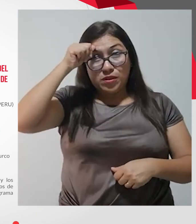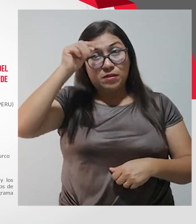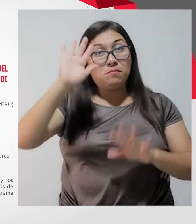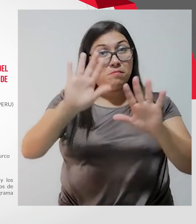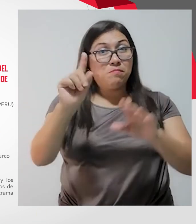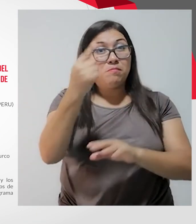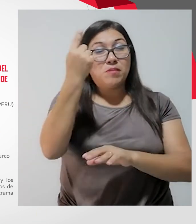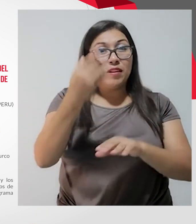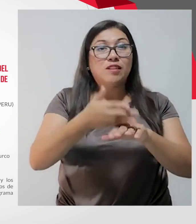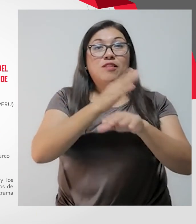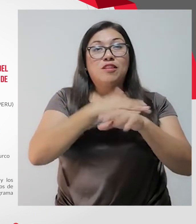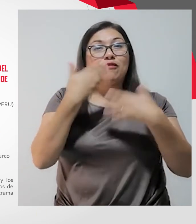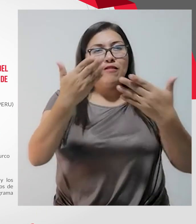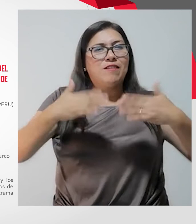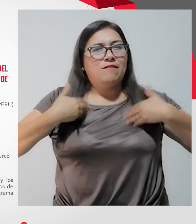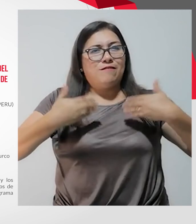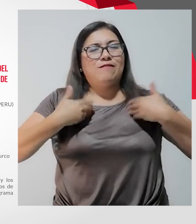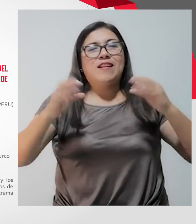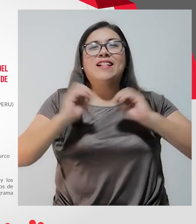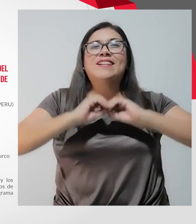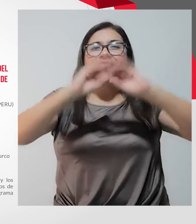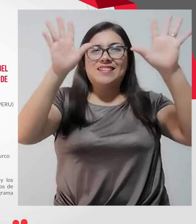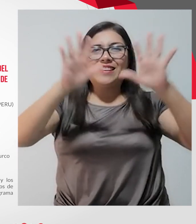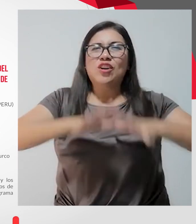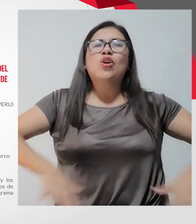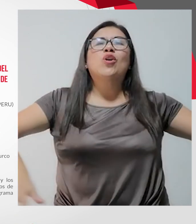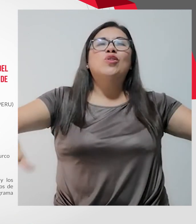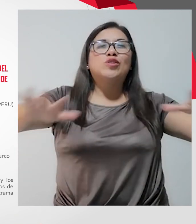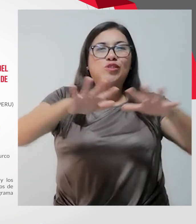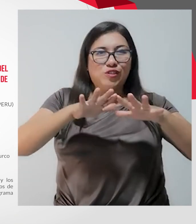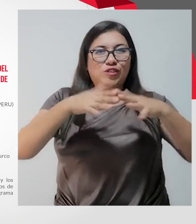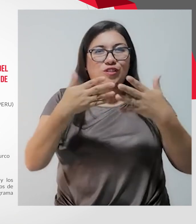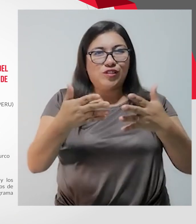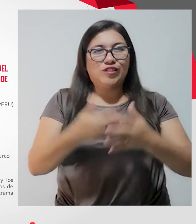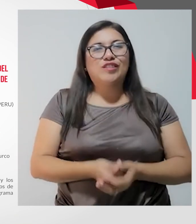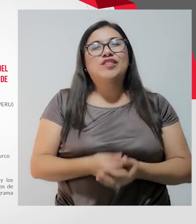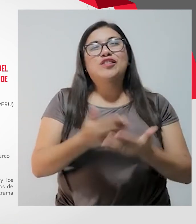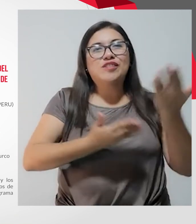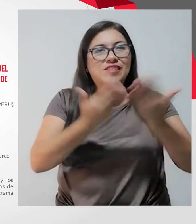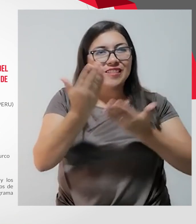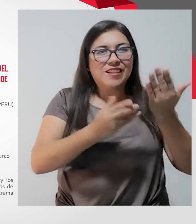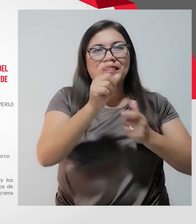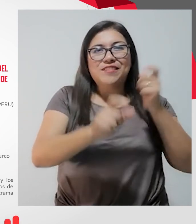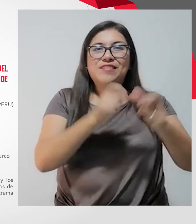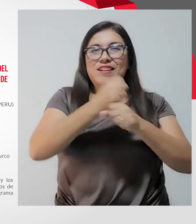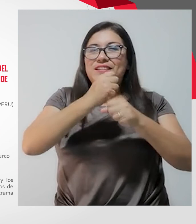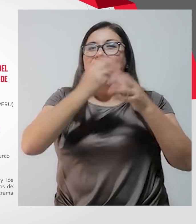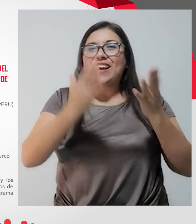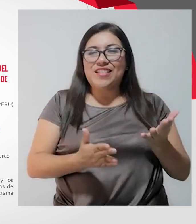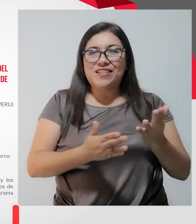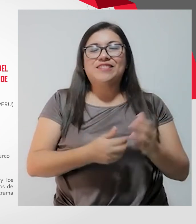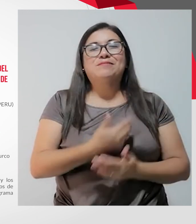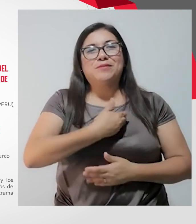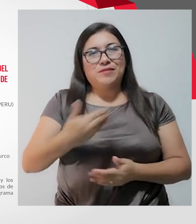sin antes desearle un feliz día a todas y a todos los servidores públicos.